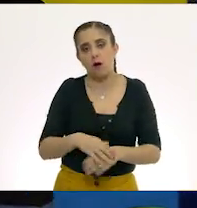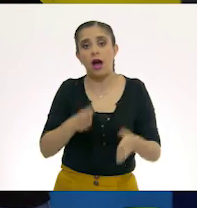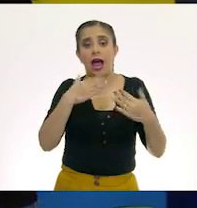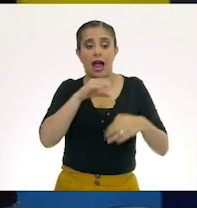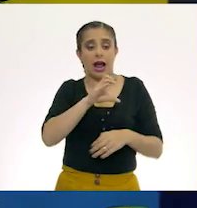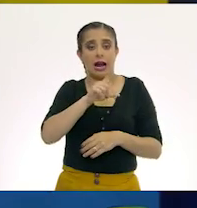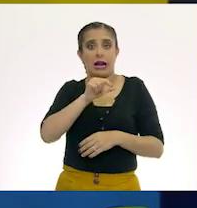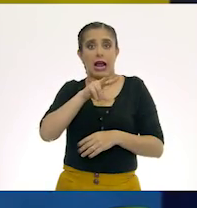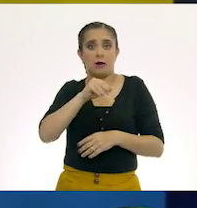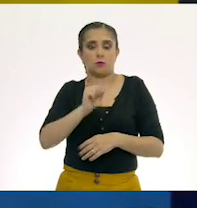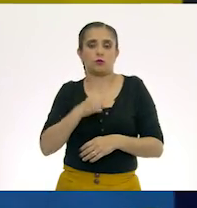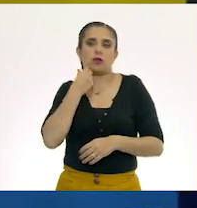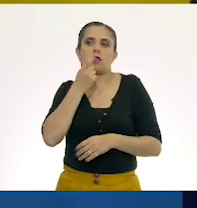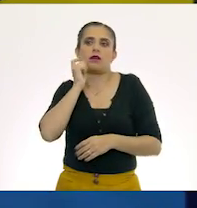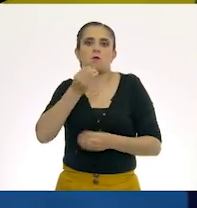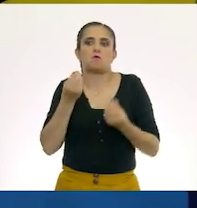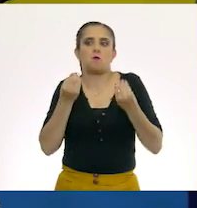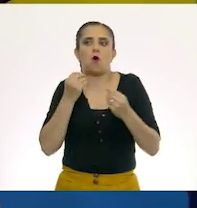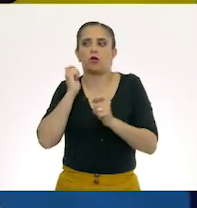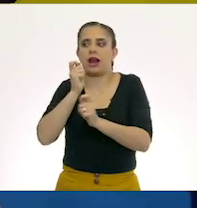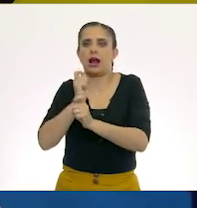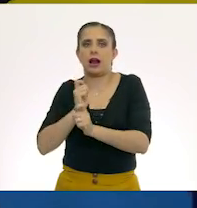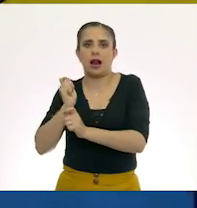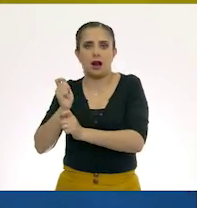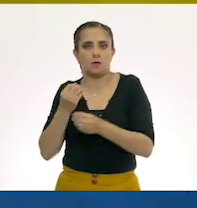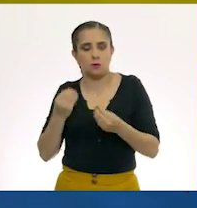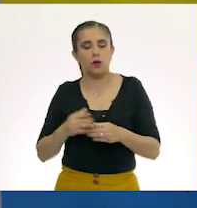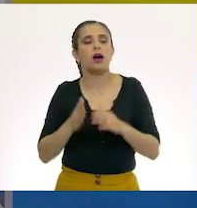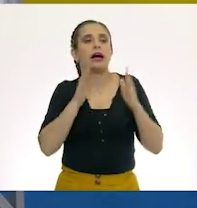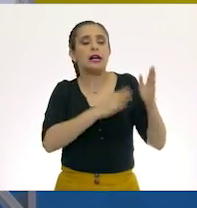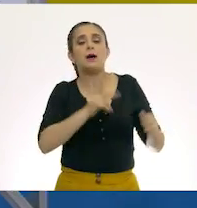sean palabras derivadas de calva?